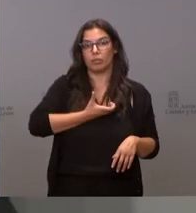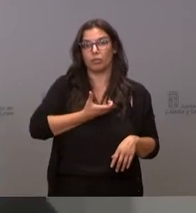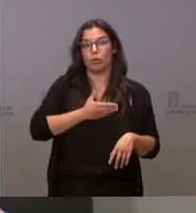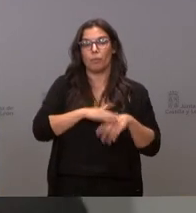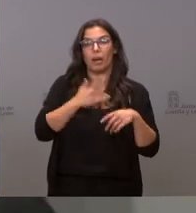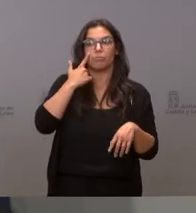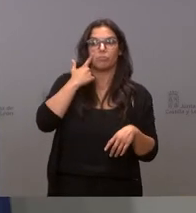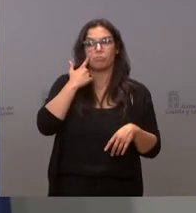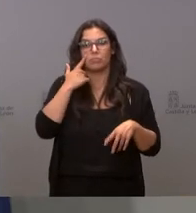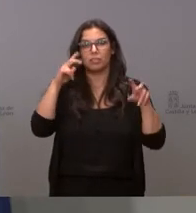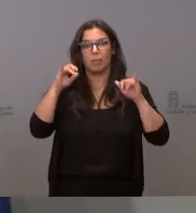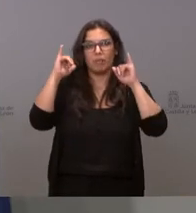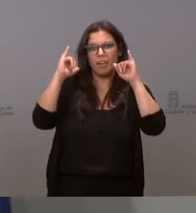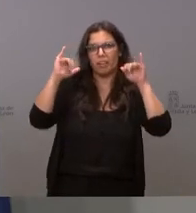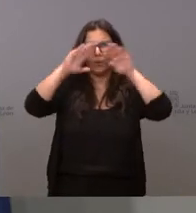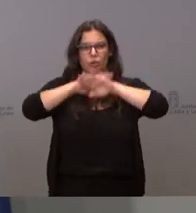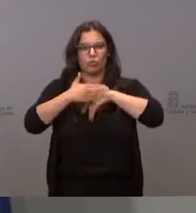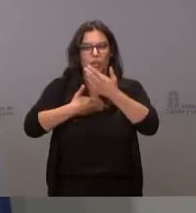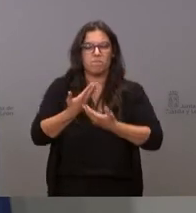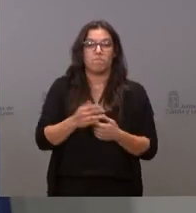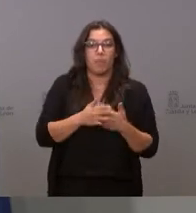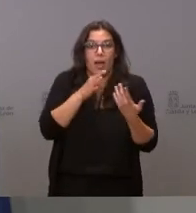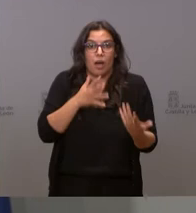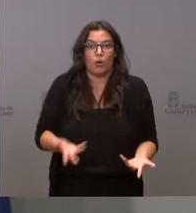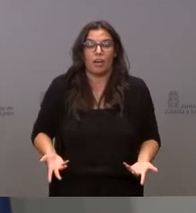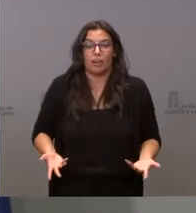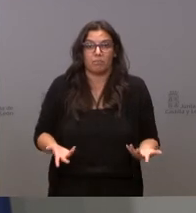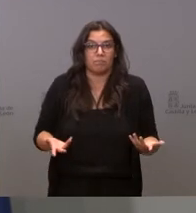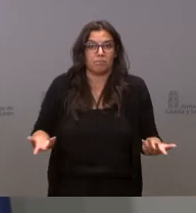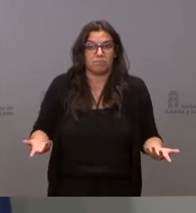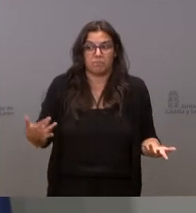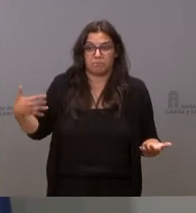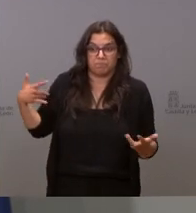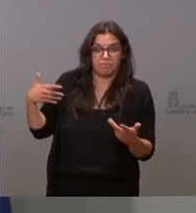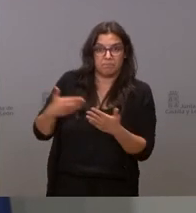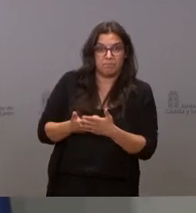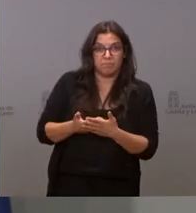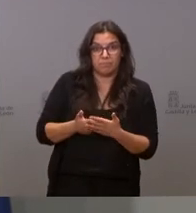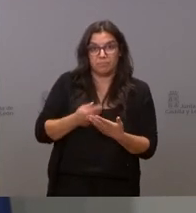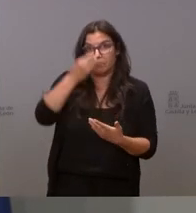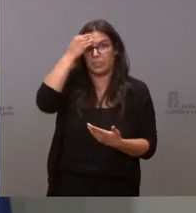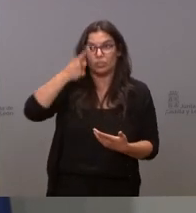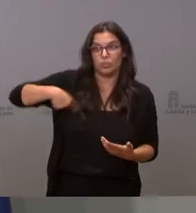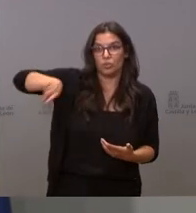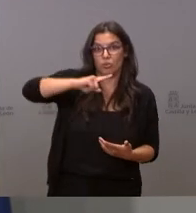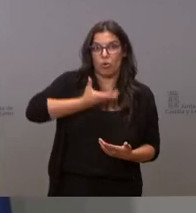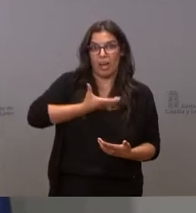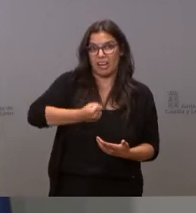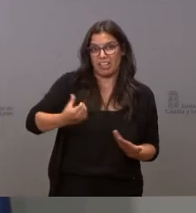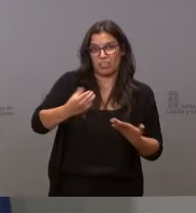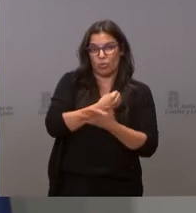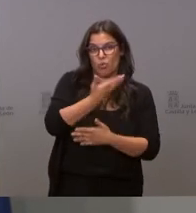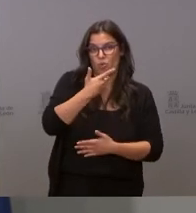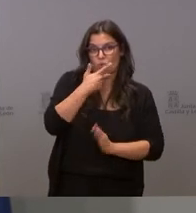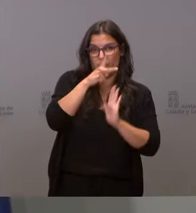el ocio nocturno quiero decir a estas alturas yo creo que todos los alcaldes conocen las normas